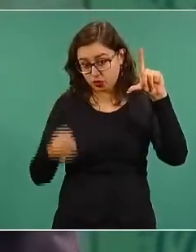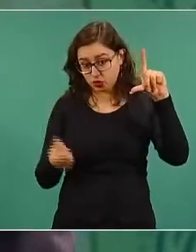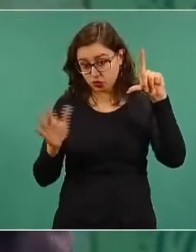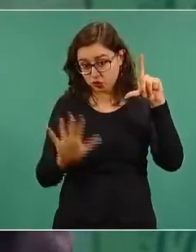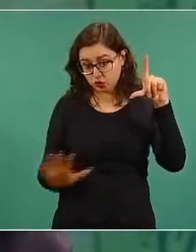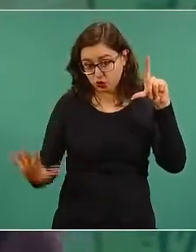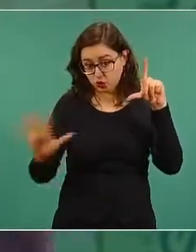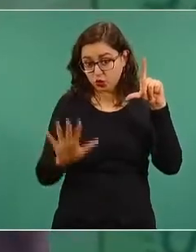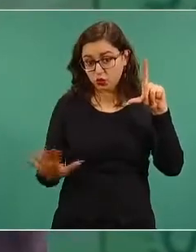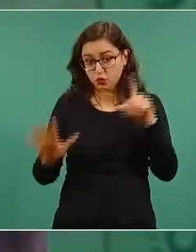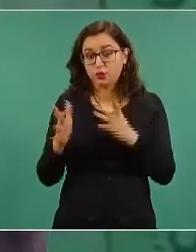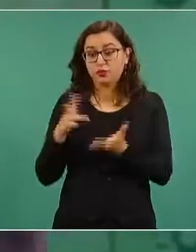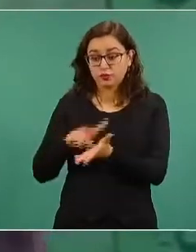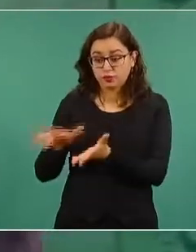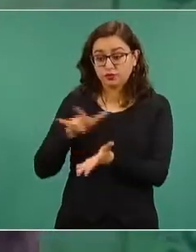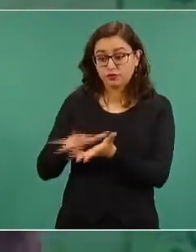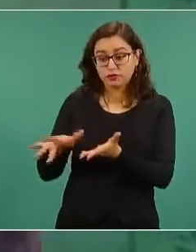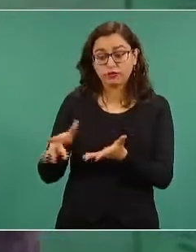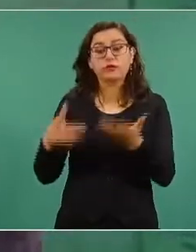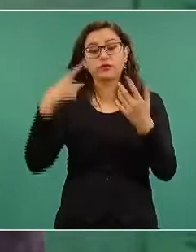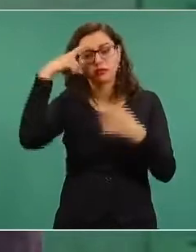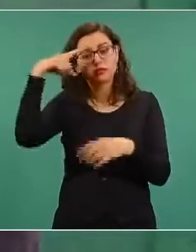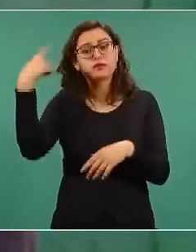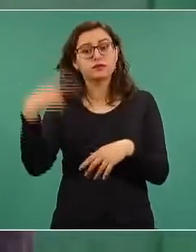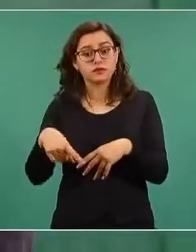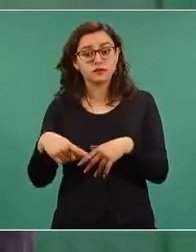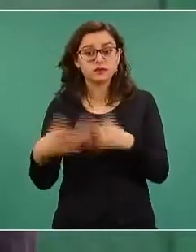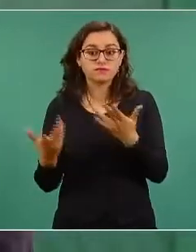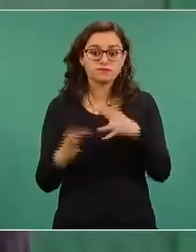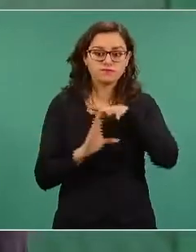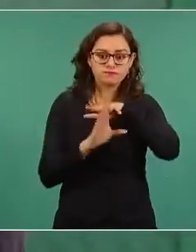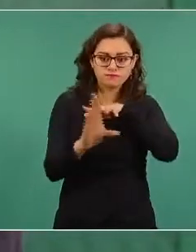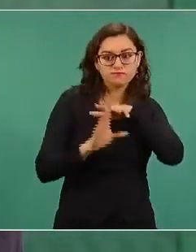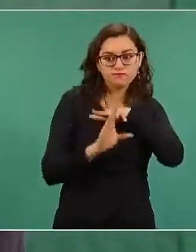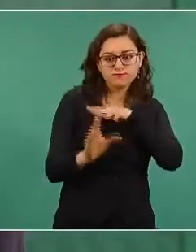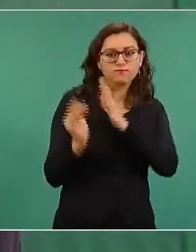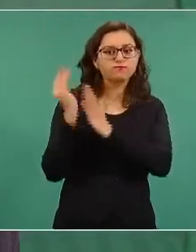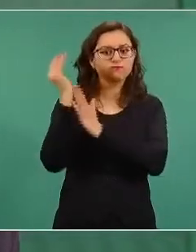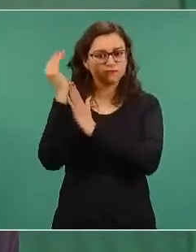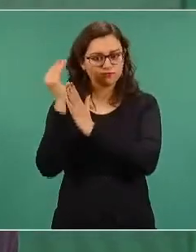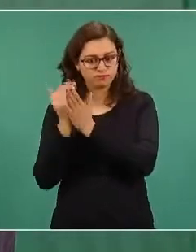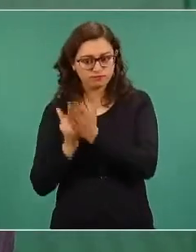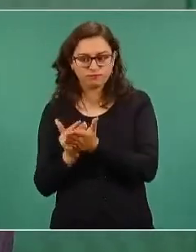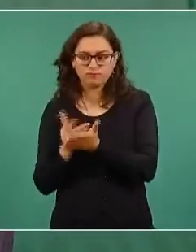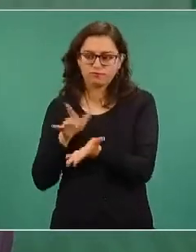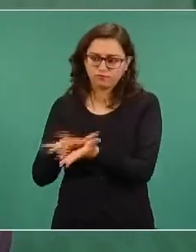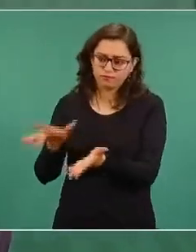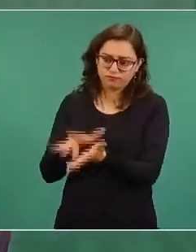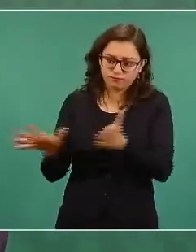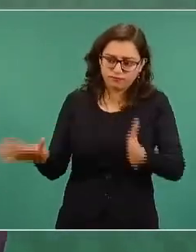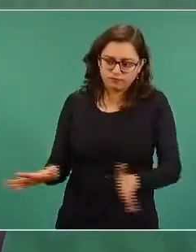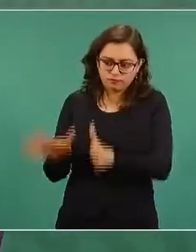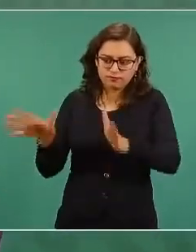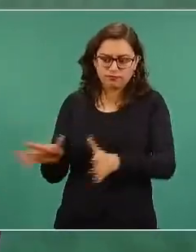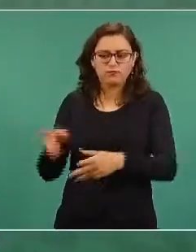para enfrentar el fenómeno migratorio con desarrollo y con bienestar.